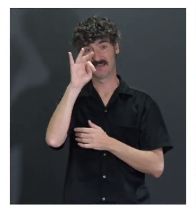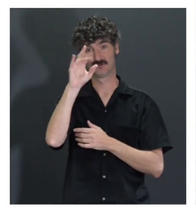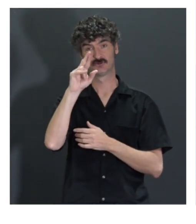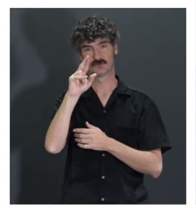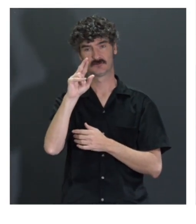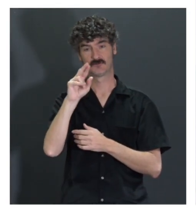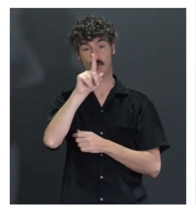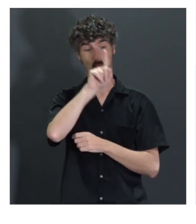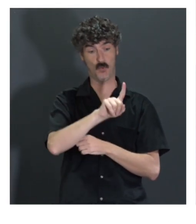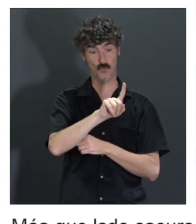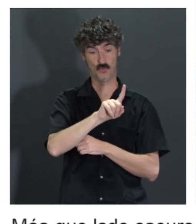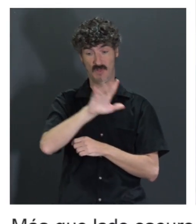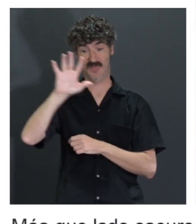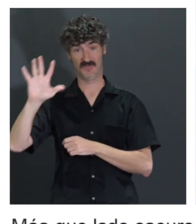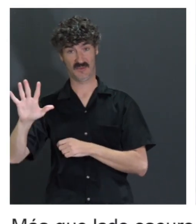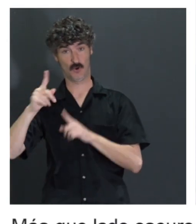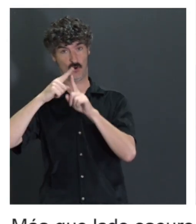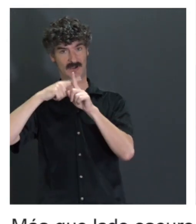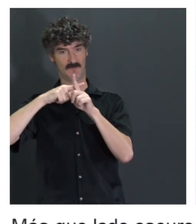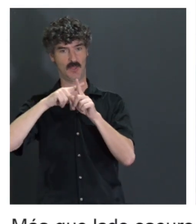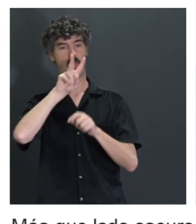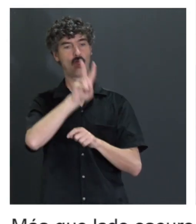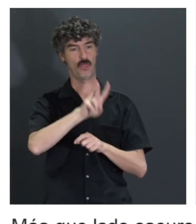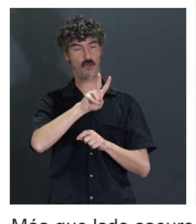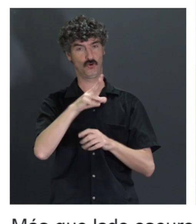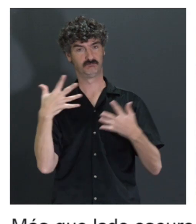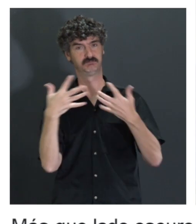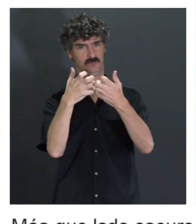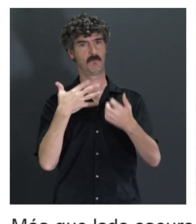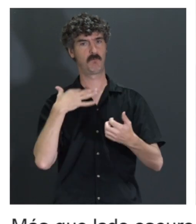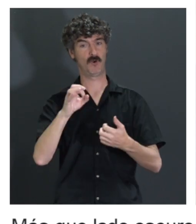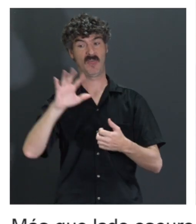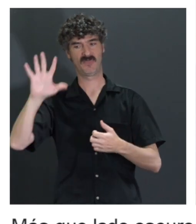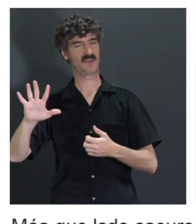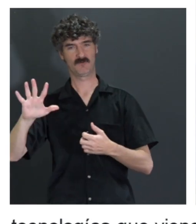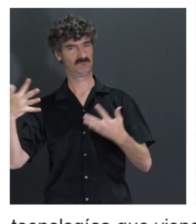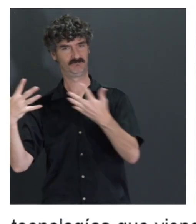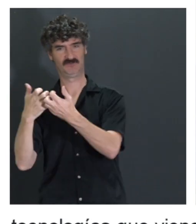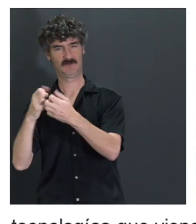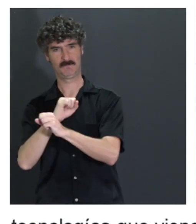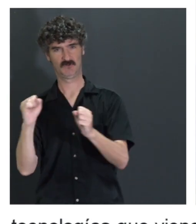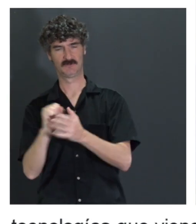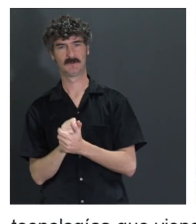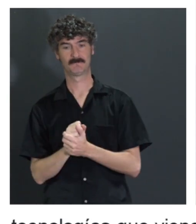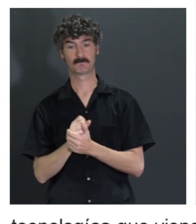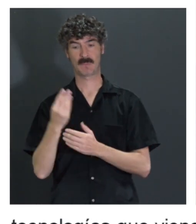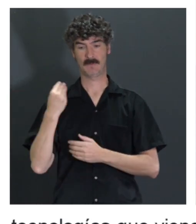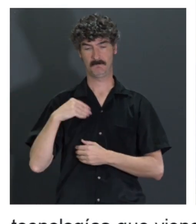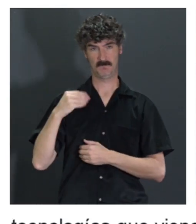pues entre un nivel 2 y un nivel 5, pues en un nivel 2 puede haber un atropello y en un nivel 5 no. Entonces, claro, no es lo mismo